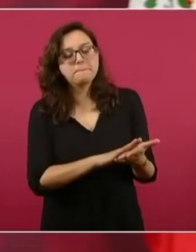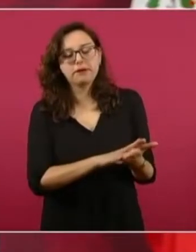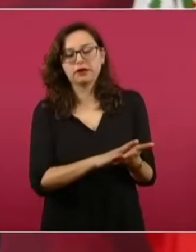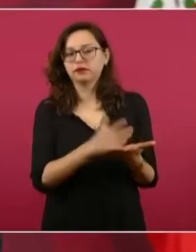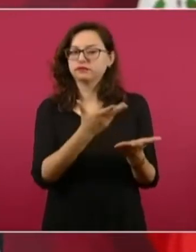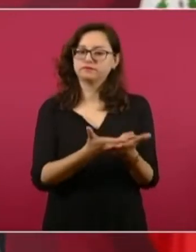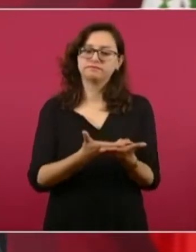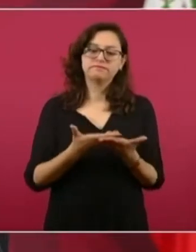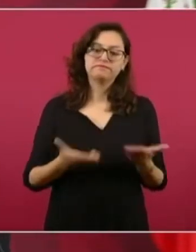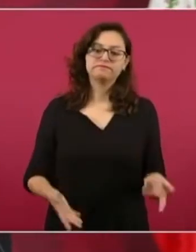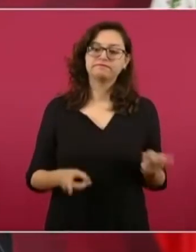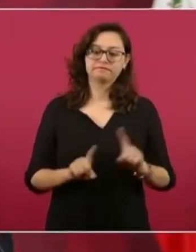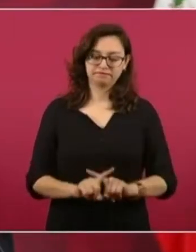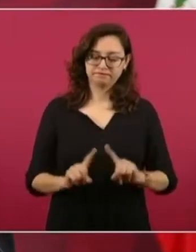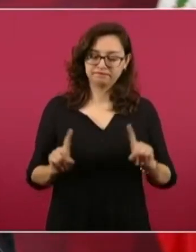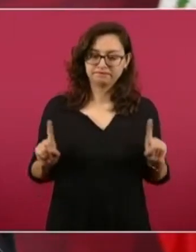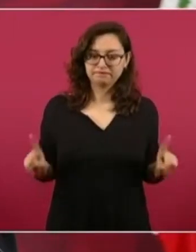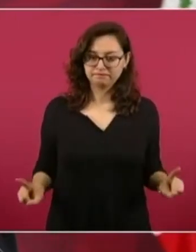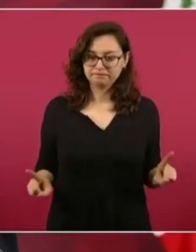impuestos.